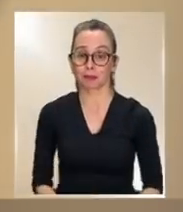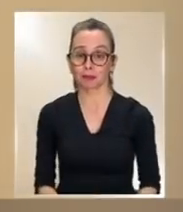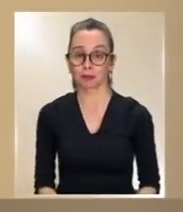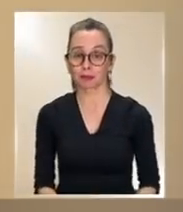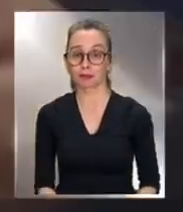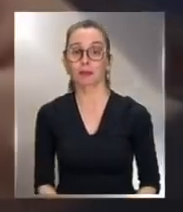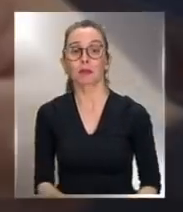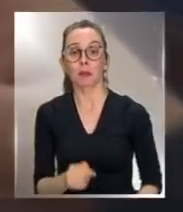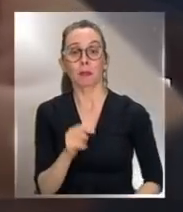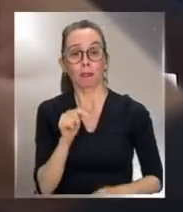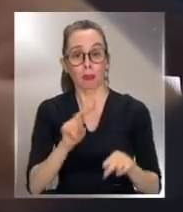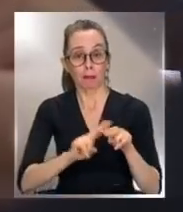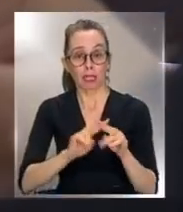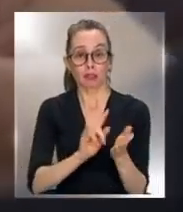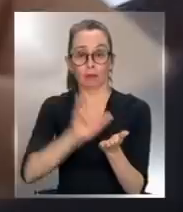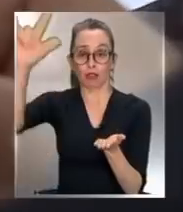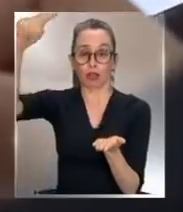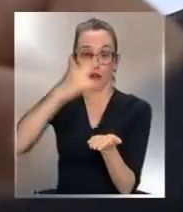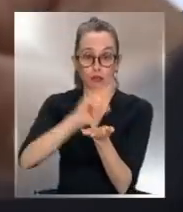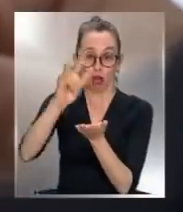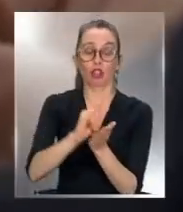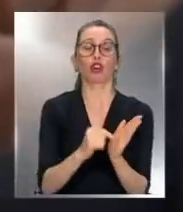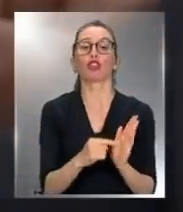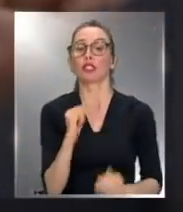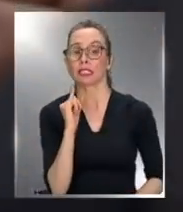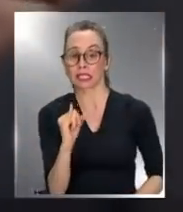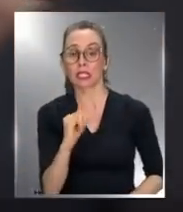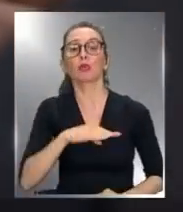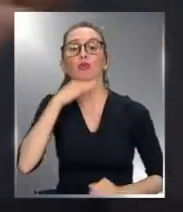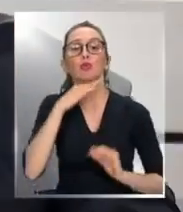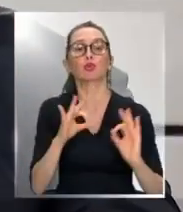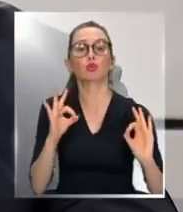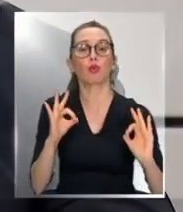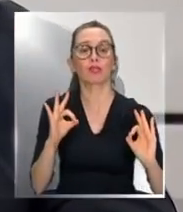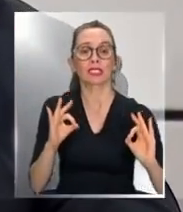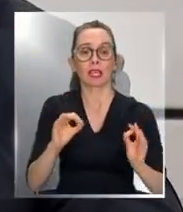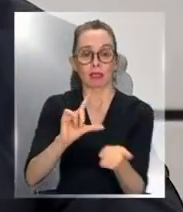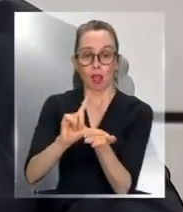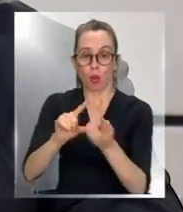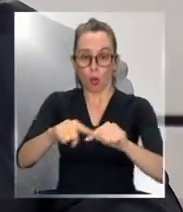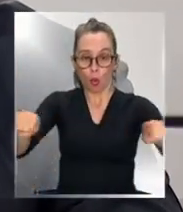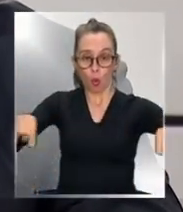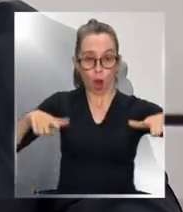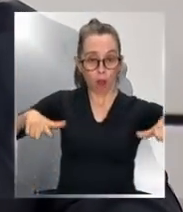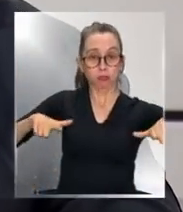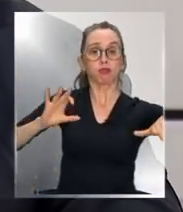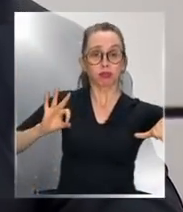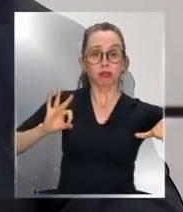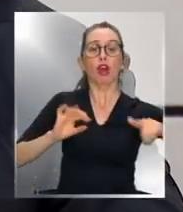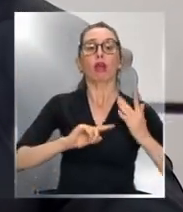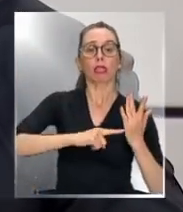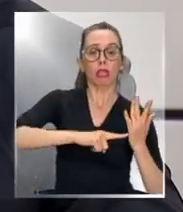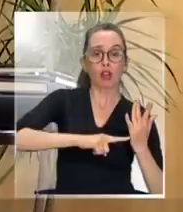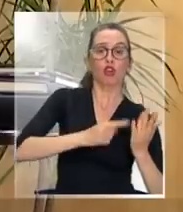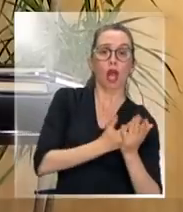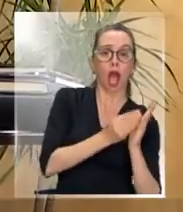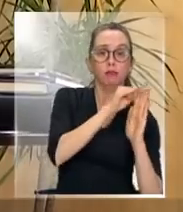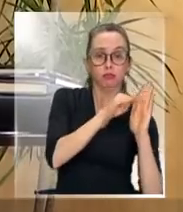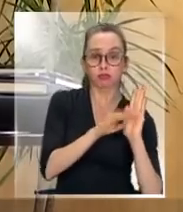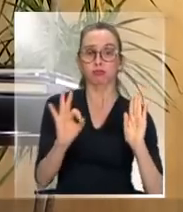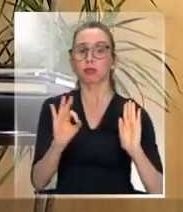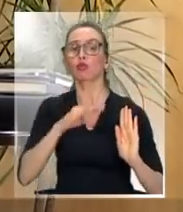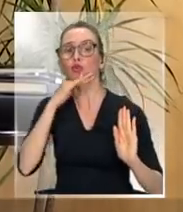Para las operaciones que se están realizando hoy día, sí, es suficiente. Los procedimientos que tenemos, la tecnología que tenemos, es suficiente.